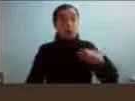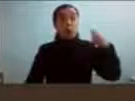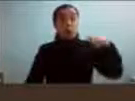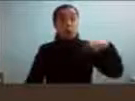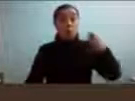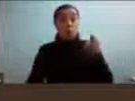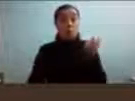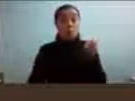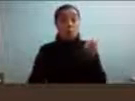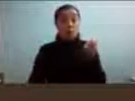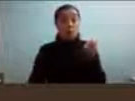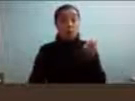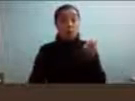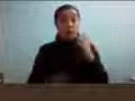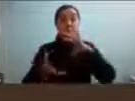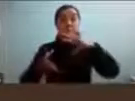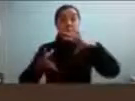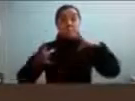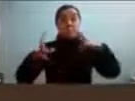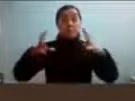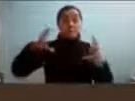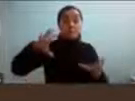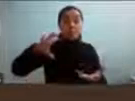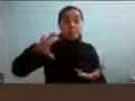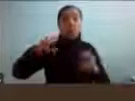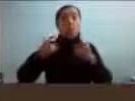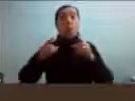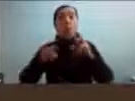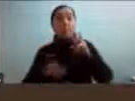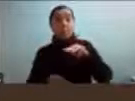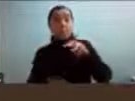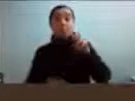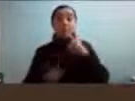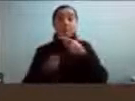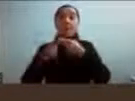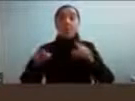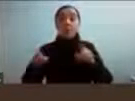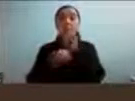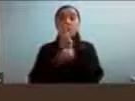en este mundo de hoy en día, con padres músicos y profesores.